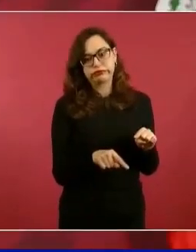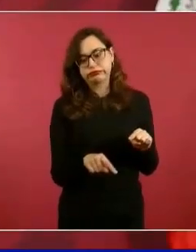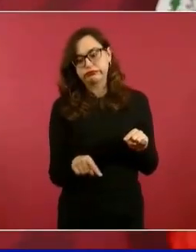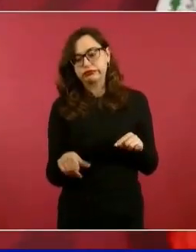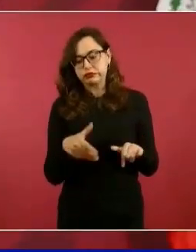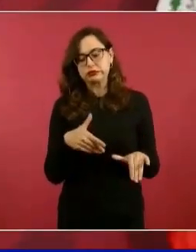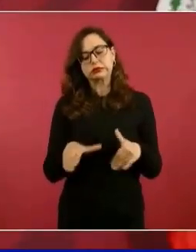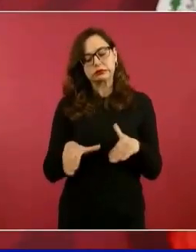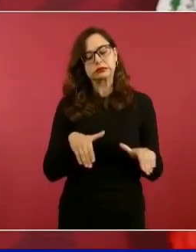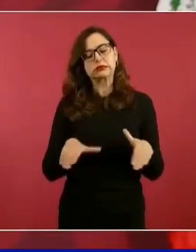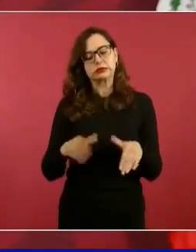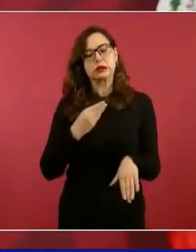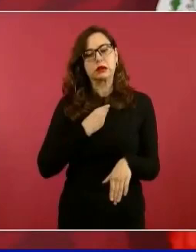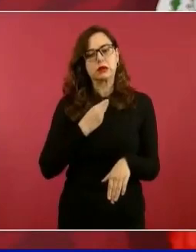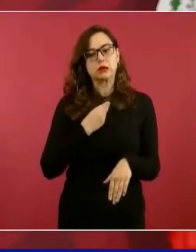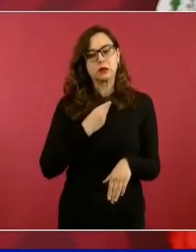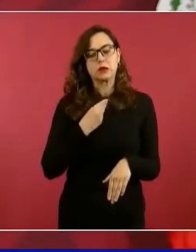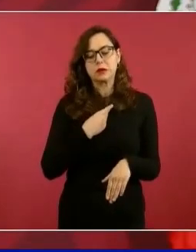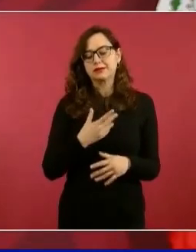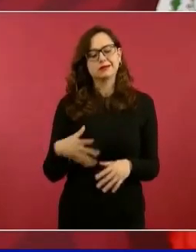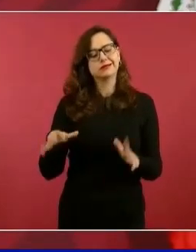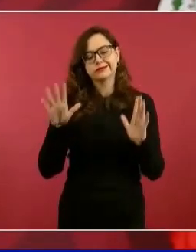la gente muy bien. Pero, en fin,